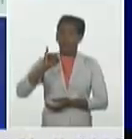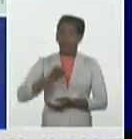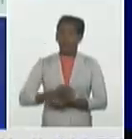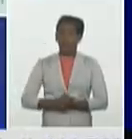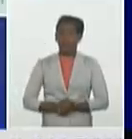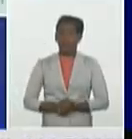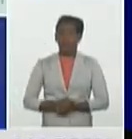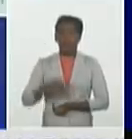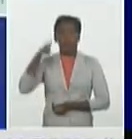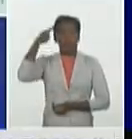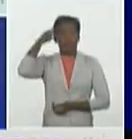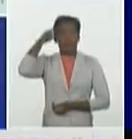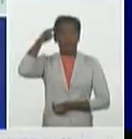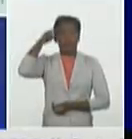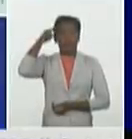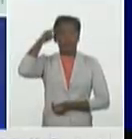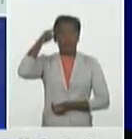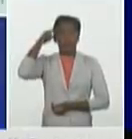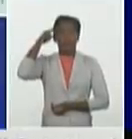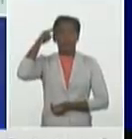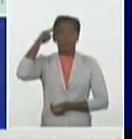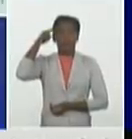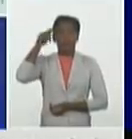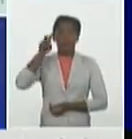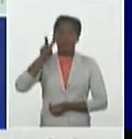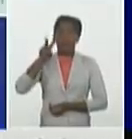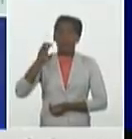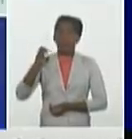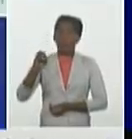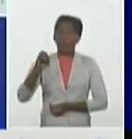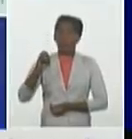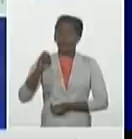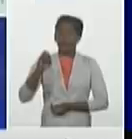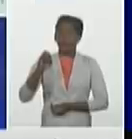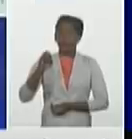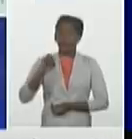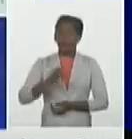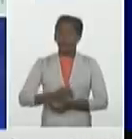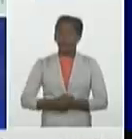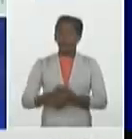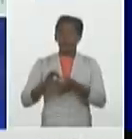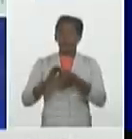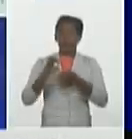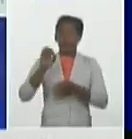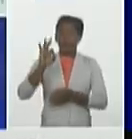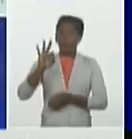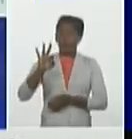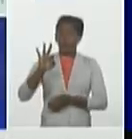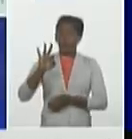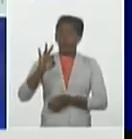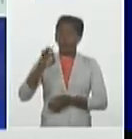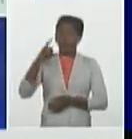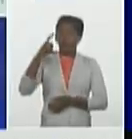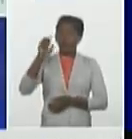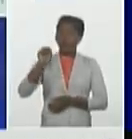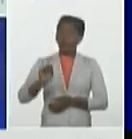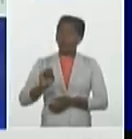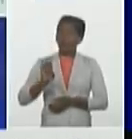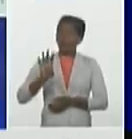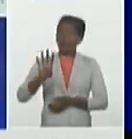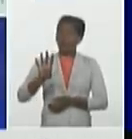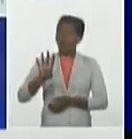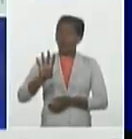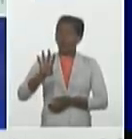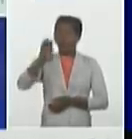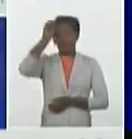con una cifra elevada también 20 Guane 8 Consolación del Sur 4 Minas de Matahambre 3